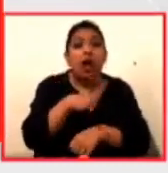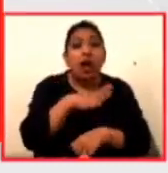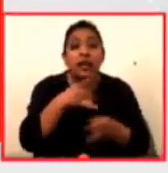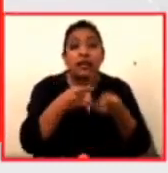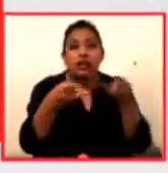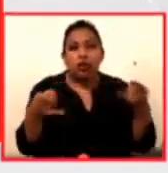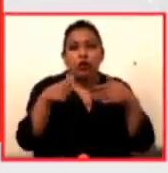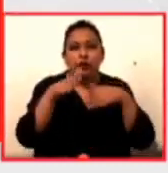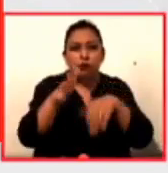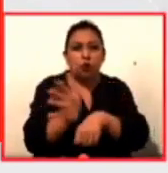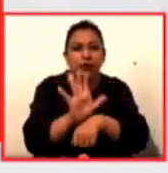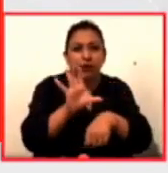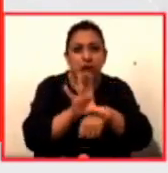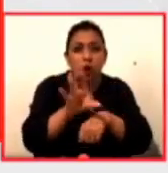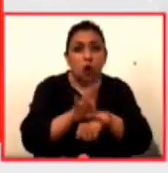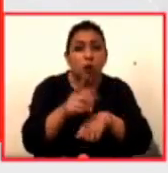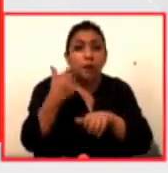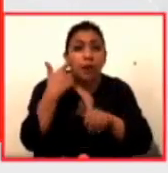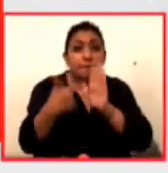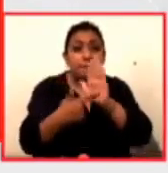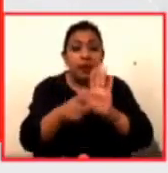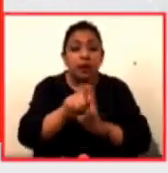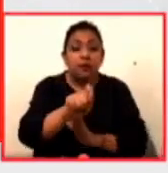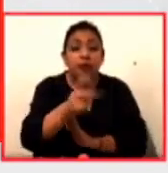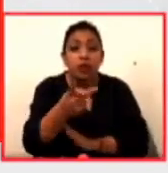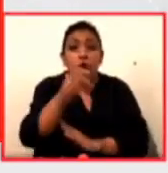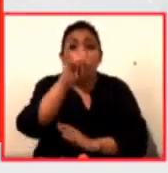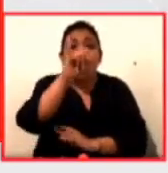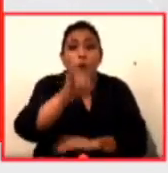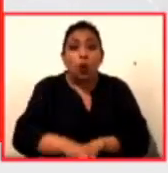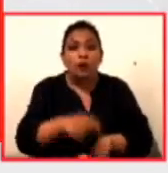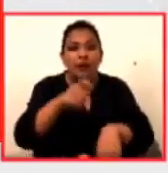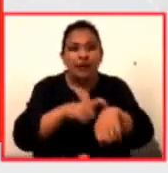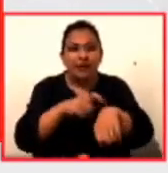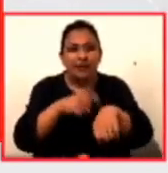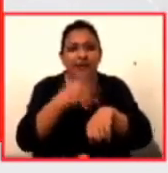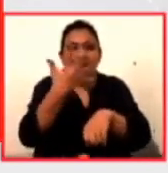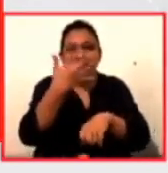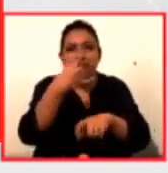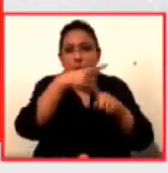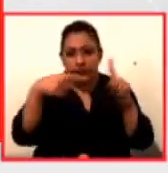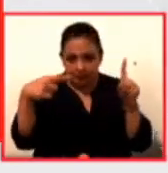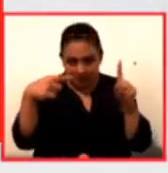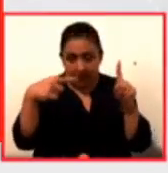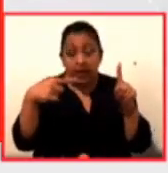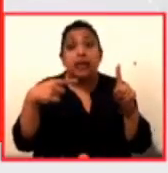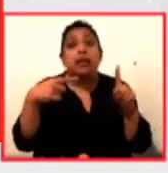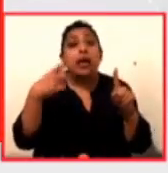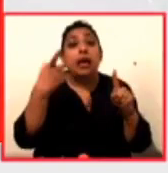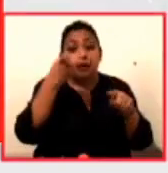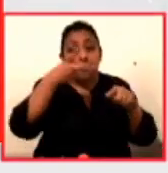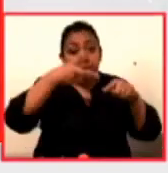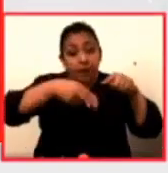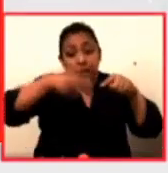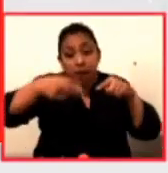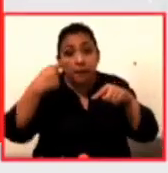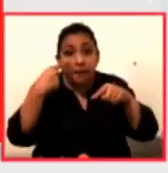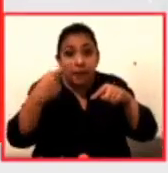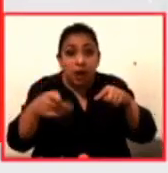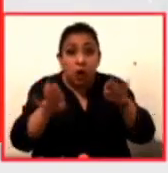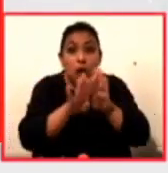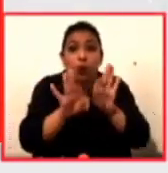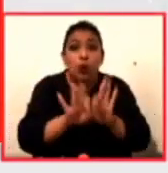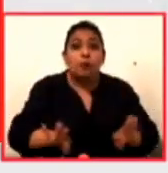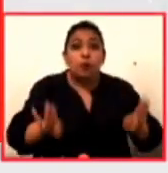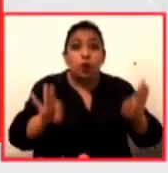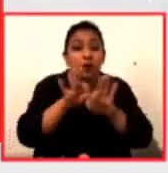colombiano se presenta por Canal 22 todos los jueves a las 17.30 horas una serie que da cuenta de los momentos cumbres de